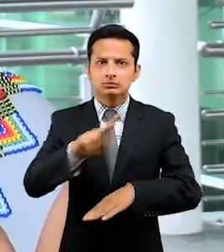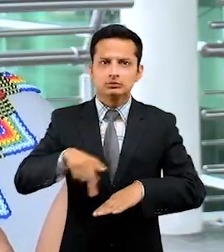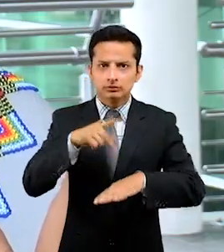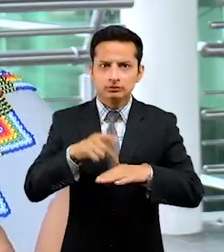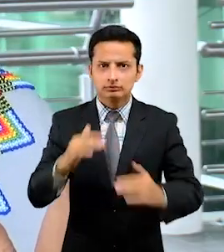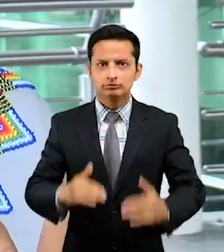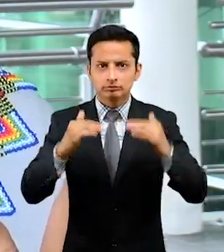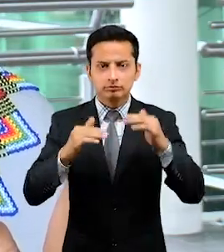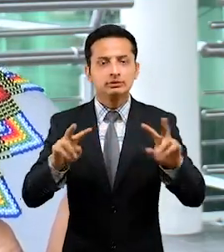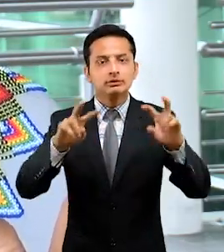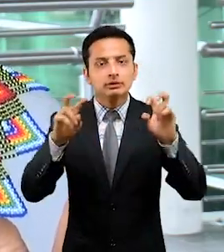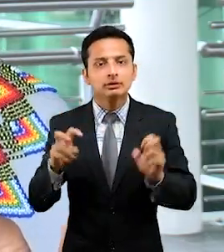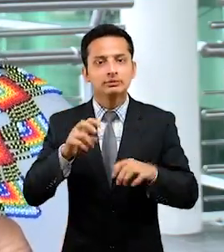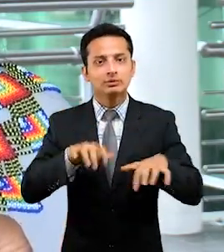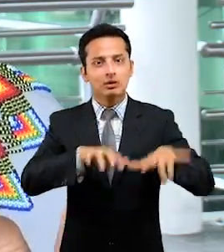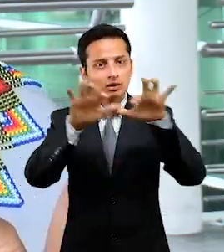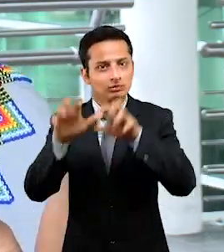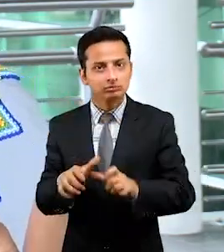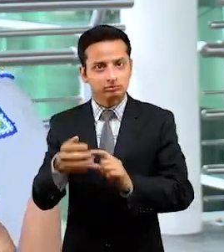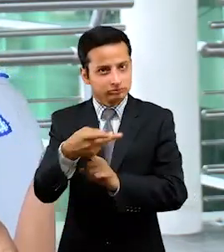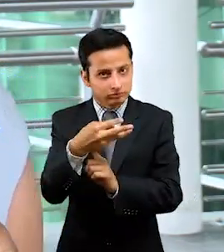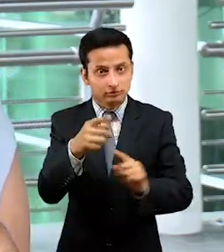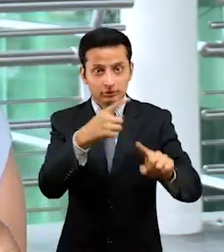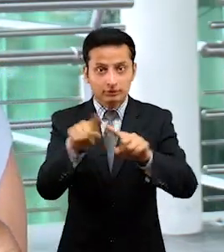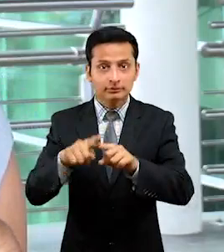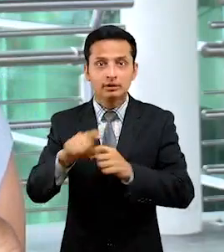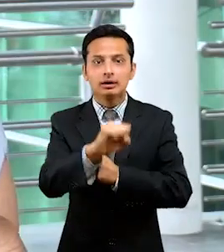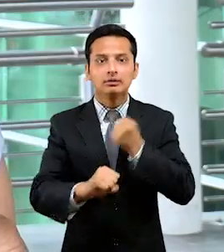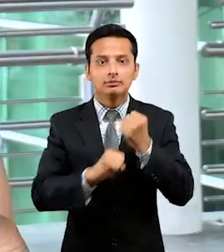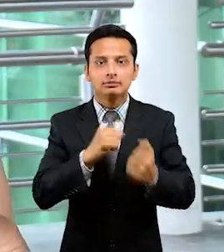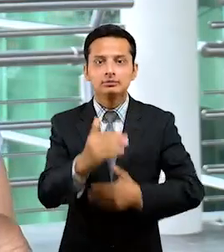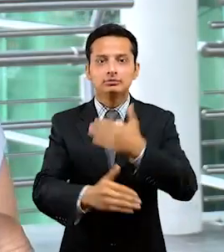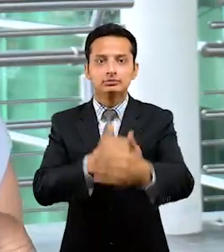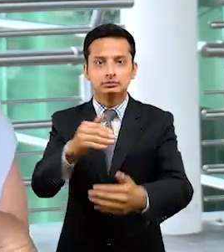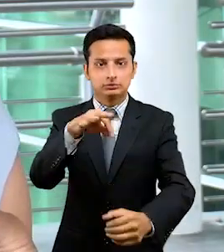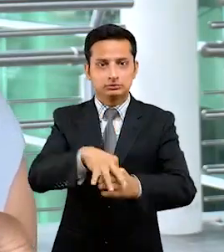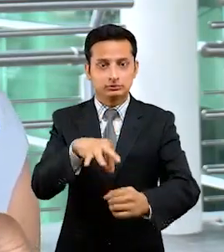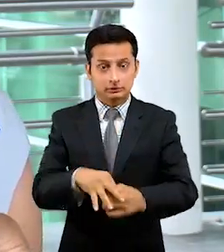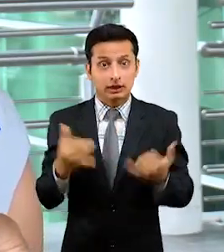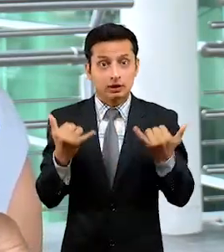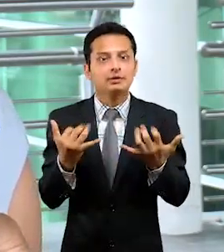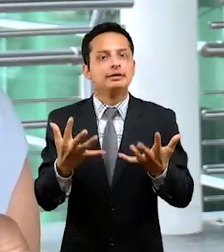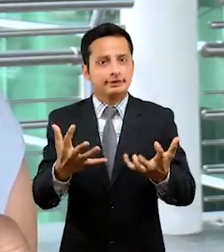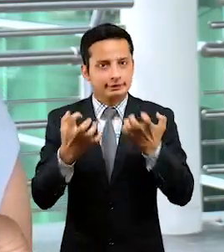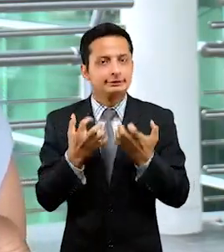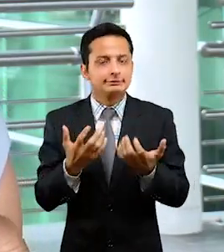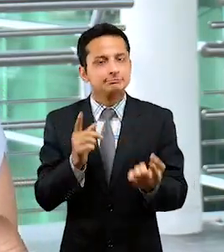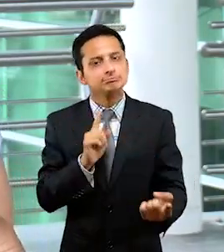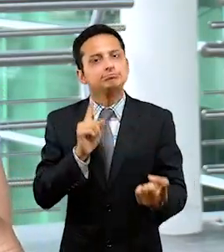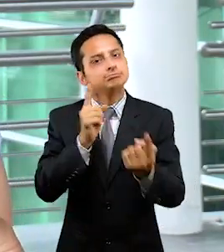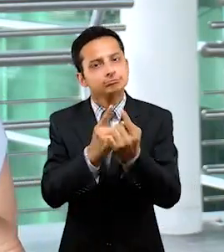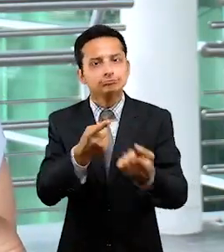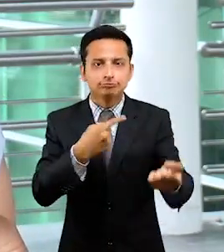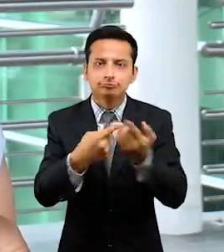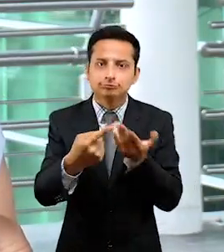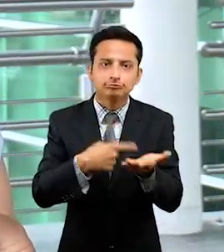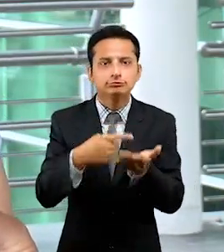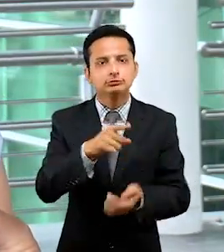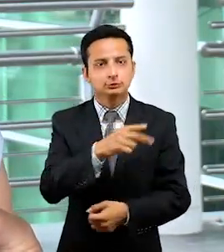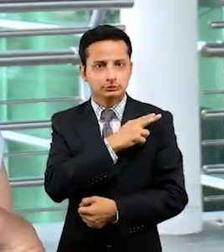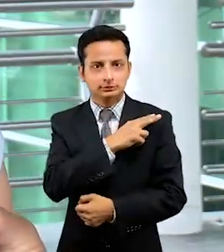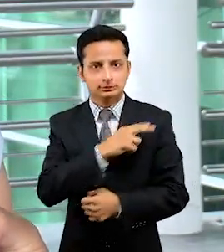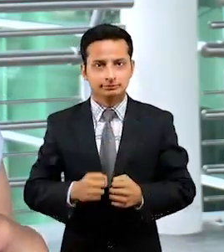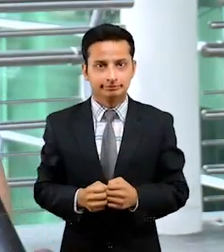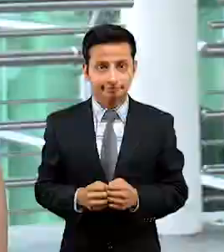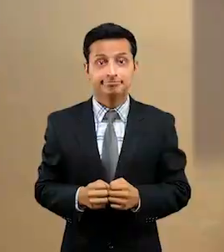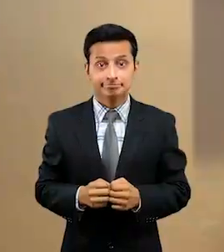de académicos expertos en informática que nos acompañarán en el proceso electoral, eso es lo que nosotros buscamos a través de este acercamiento